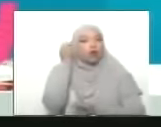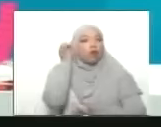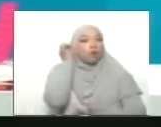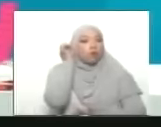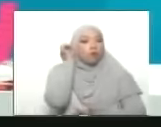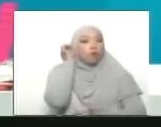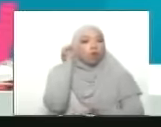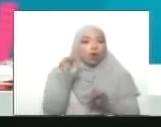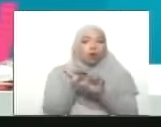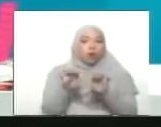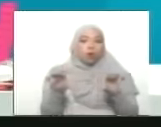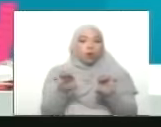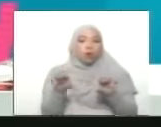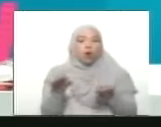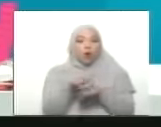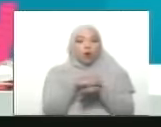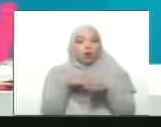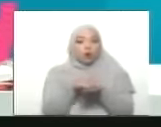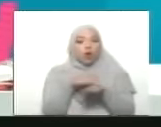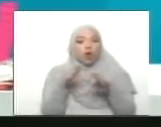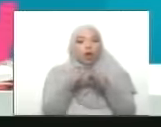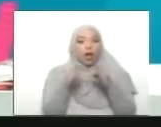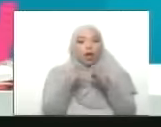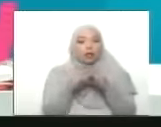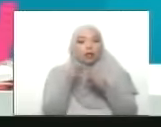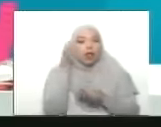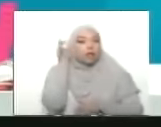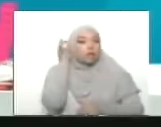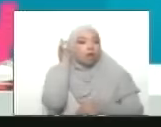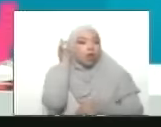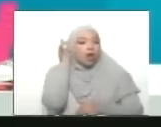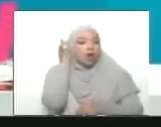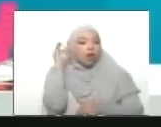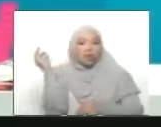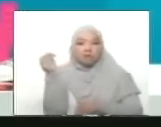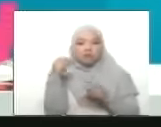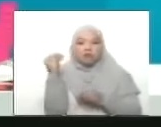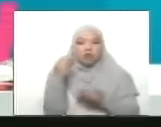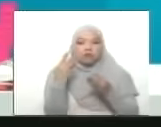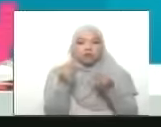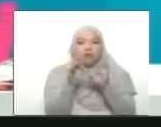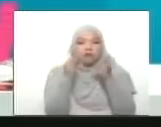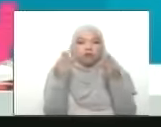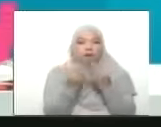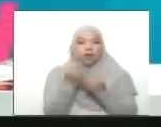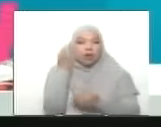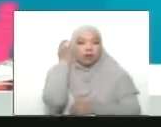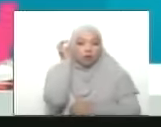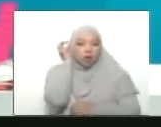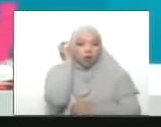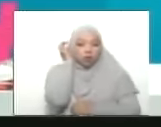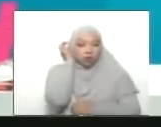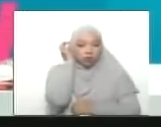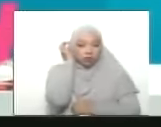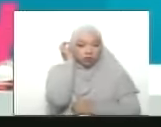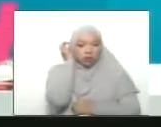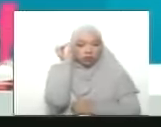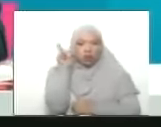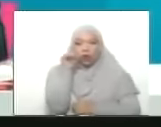educado educado en un hogar feminista donde la mayoría son mujeres un hombre